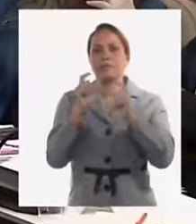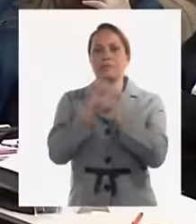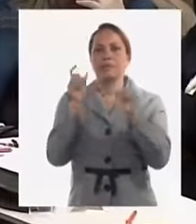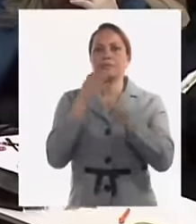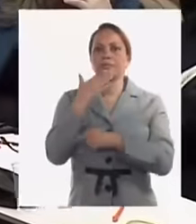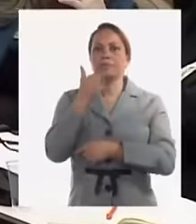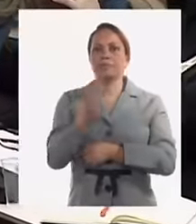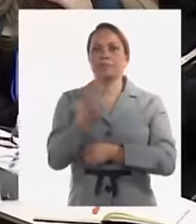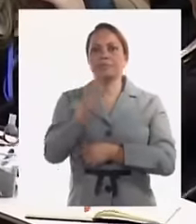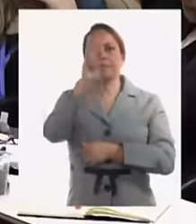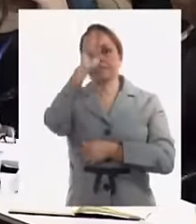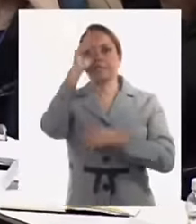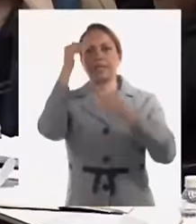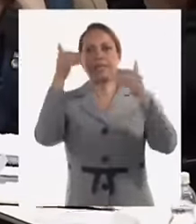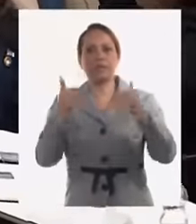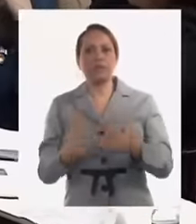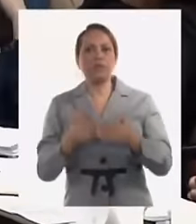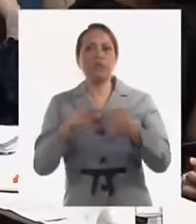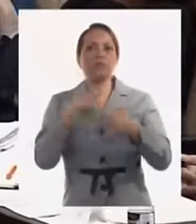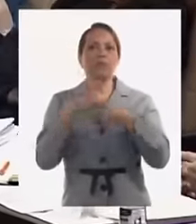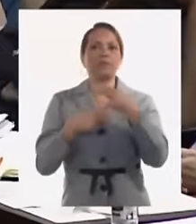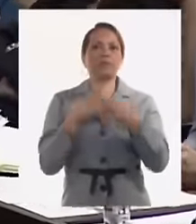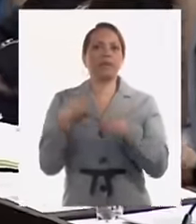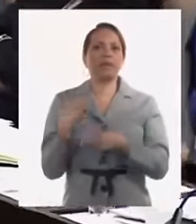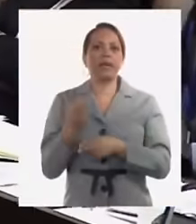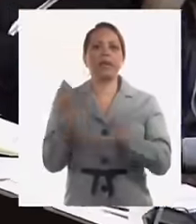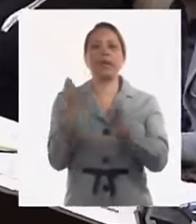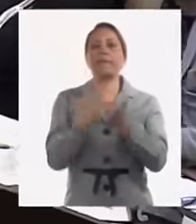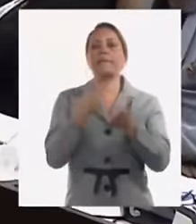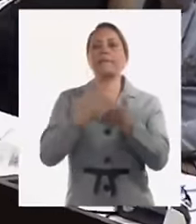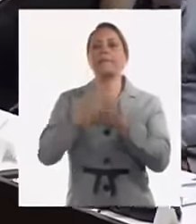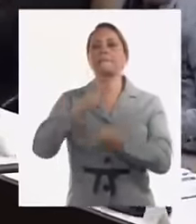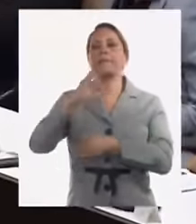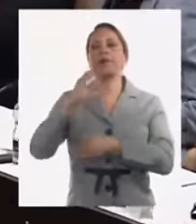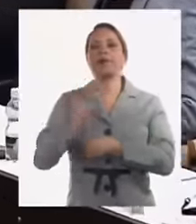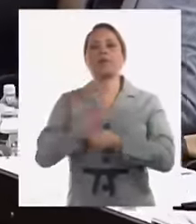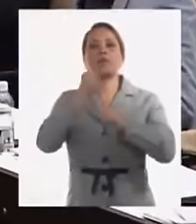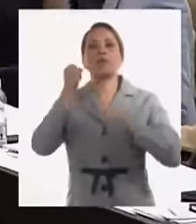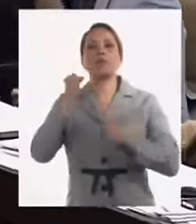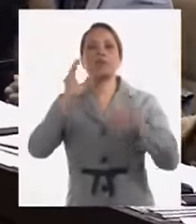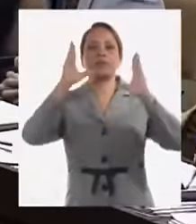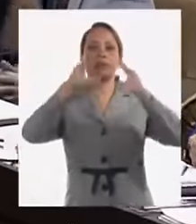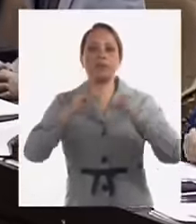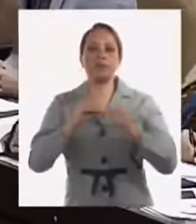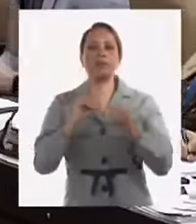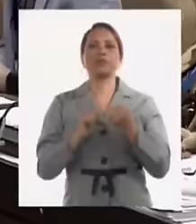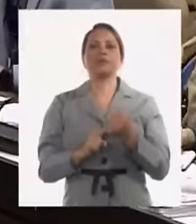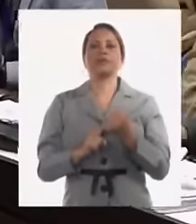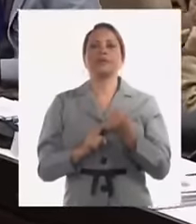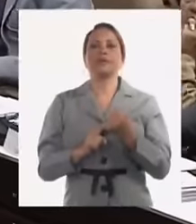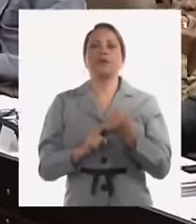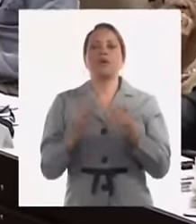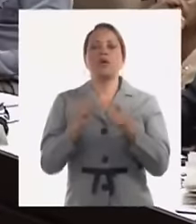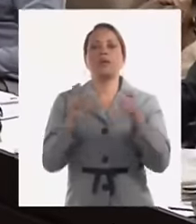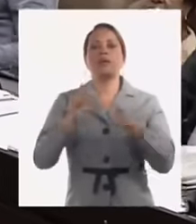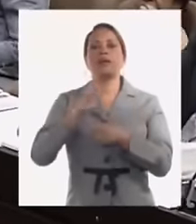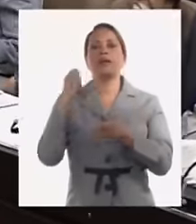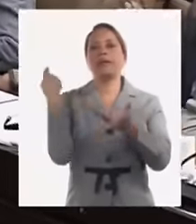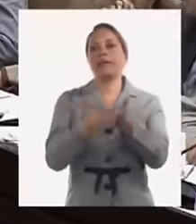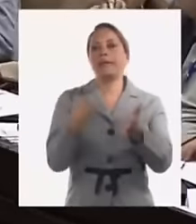en la salud vamos a incrementar el pago por las guardias nocturnas vamos a hacer a incrementar pagos